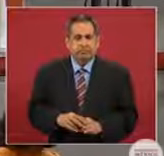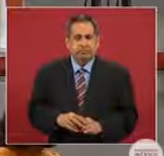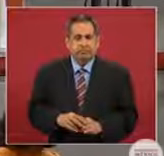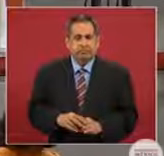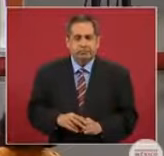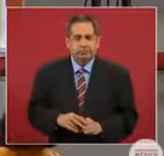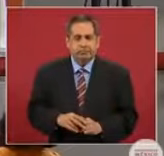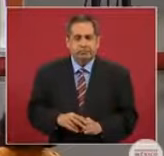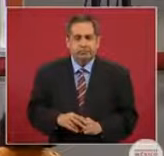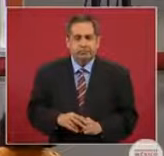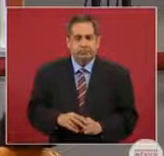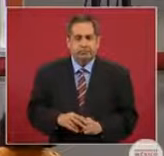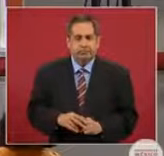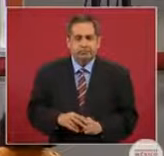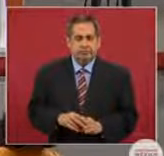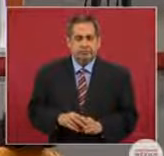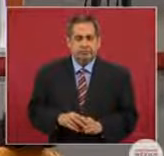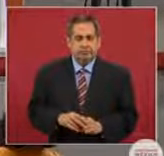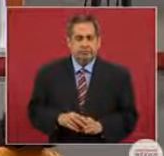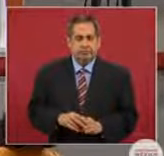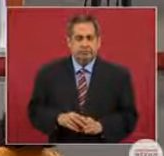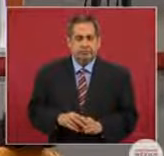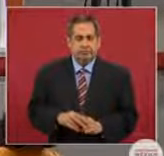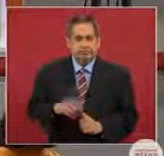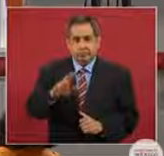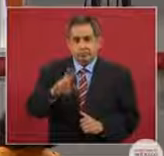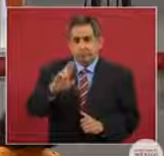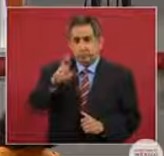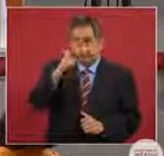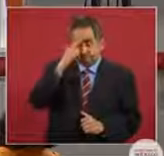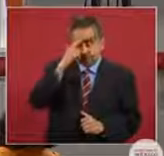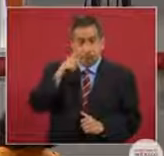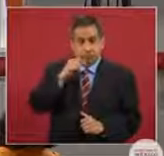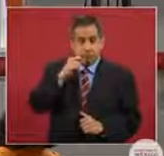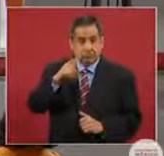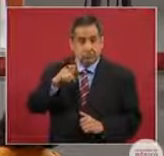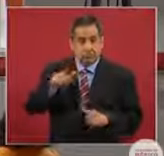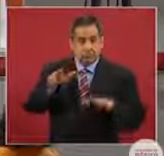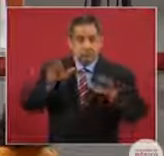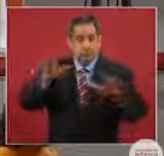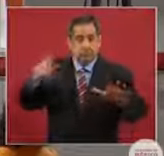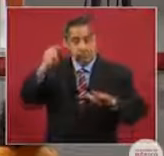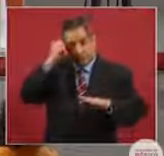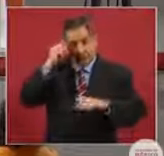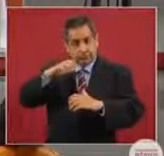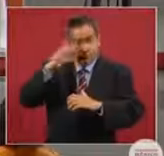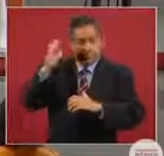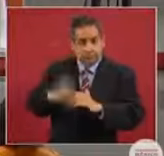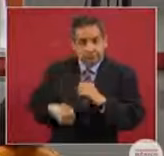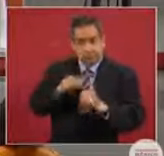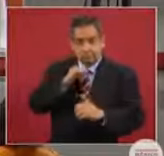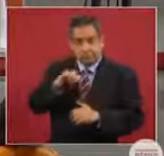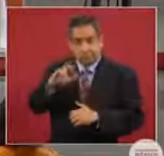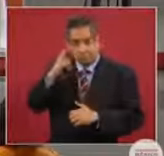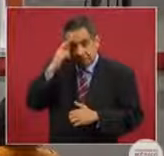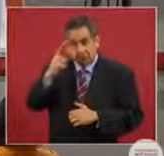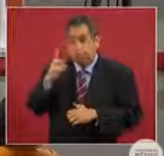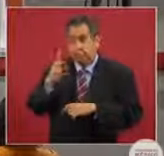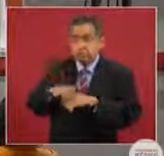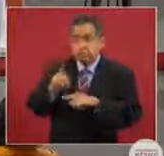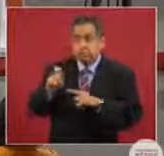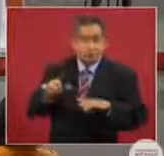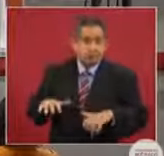¿Se acuerdan que no quisieron terminar el aeropuerto de Texcoco porque se inundaba?